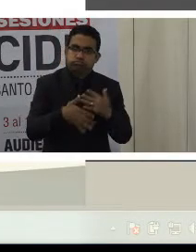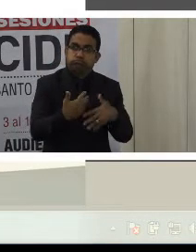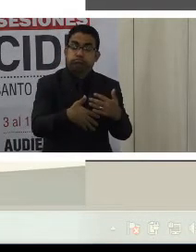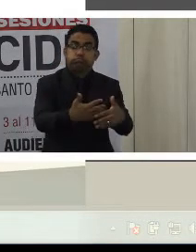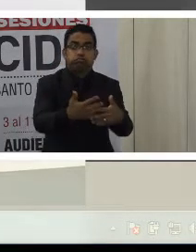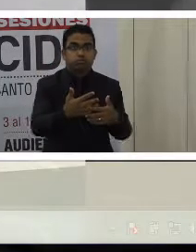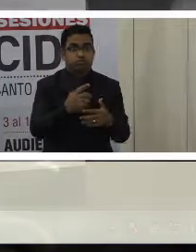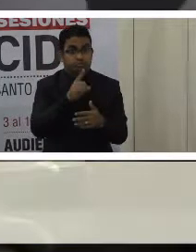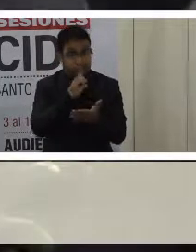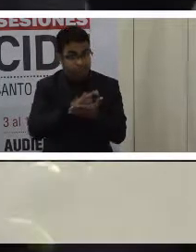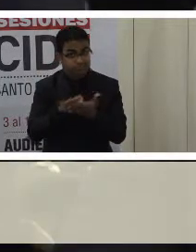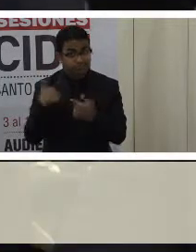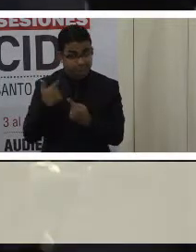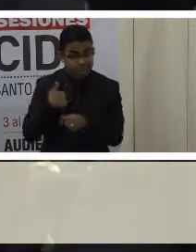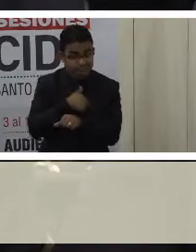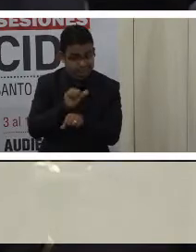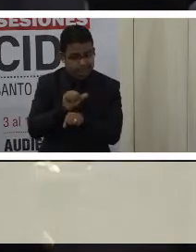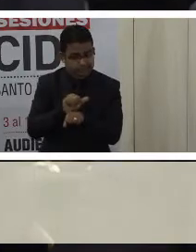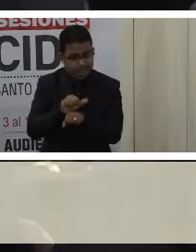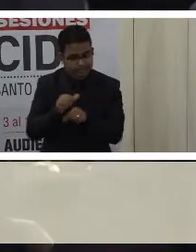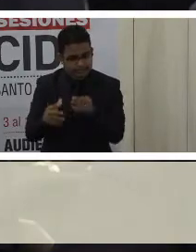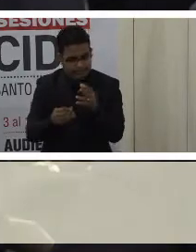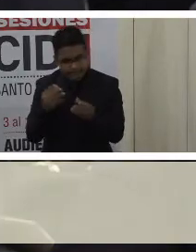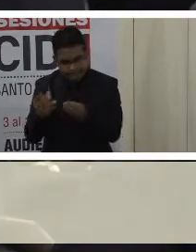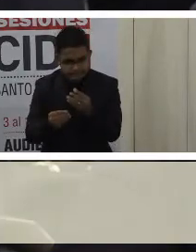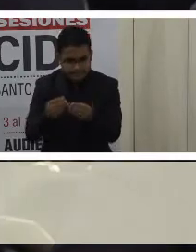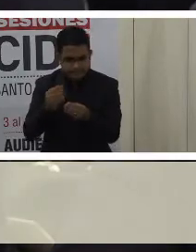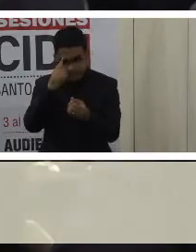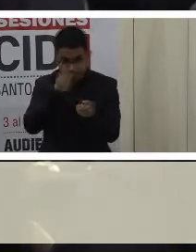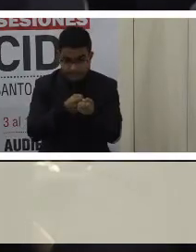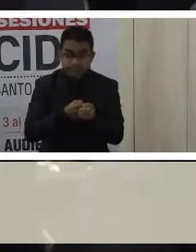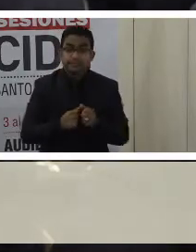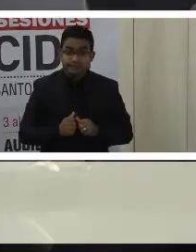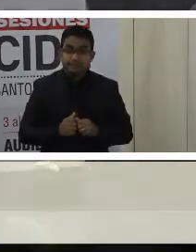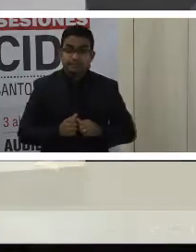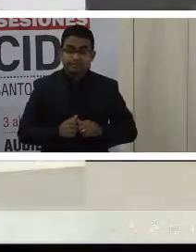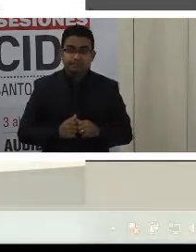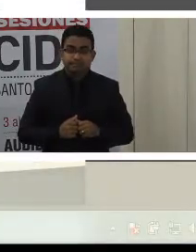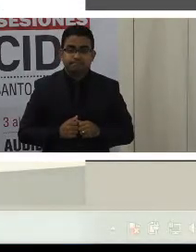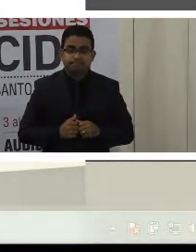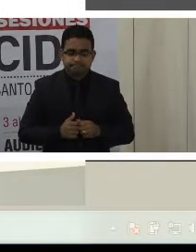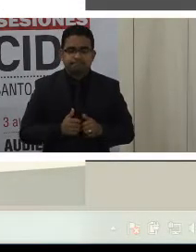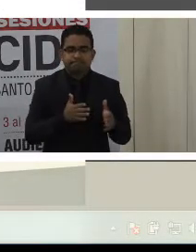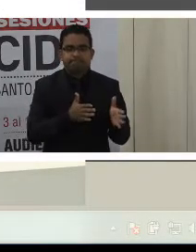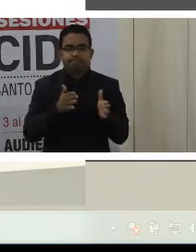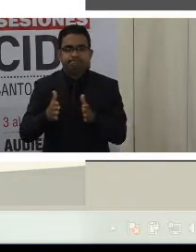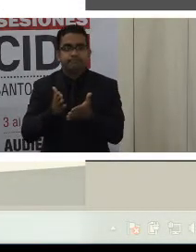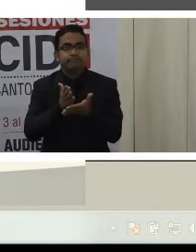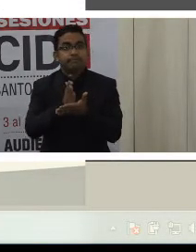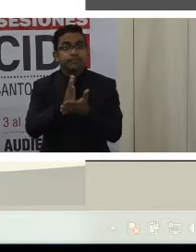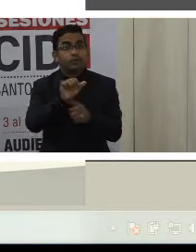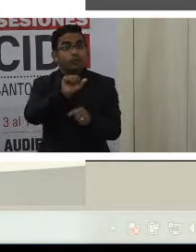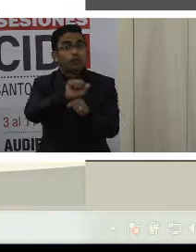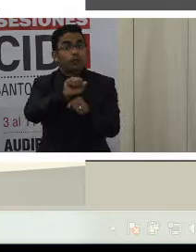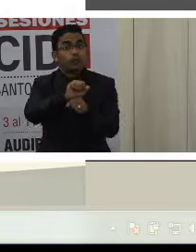están en marcha contra nuestra economía. Adelante. En materia del derecho al trabajo,